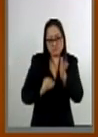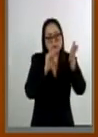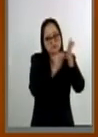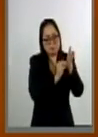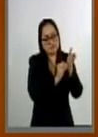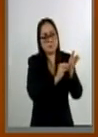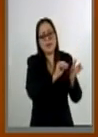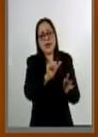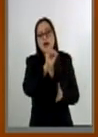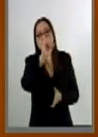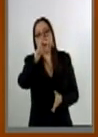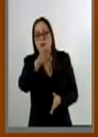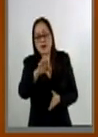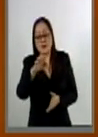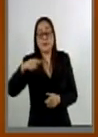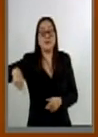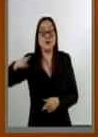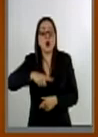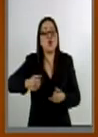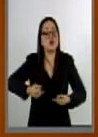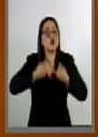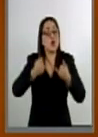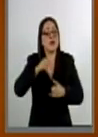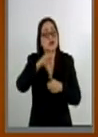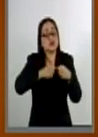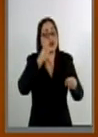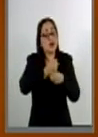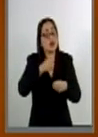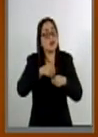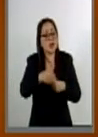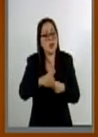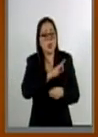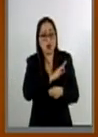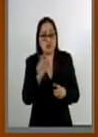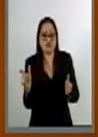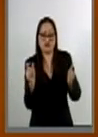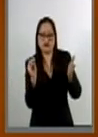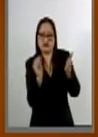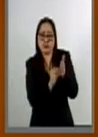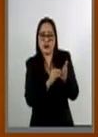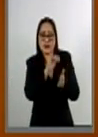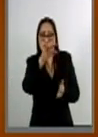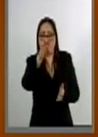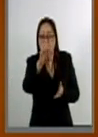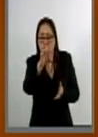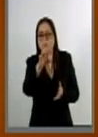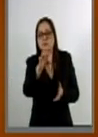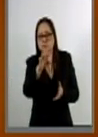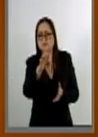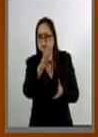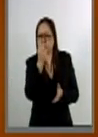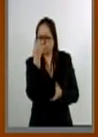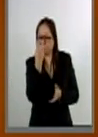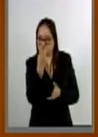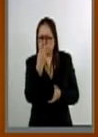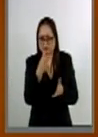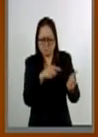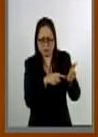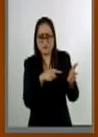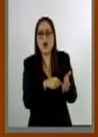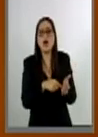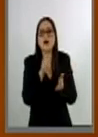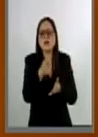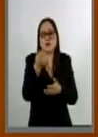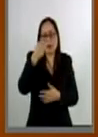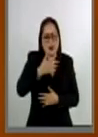los jóvenes de 18 años y que ésta sea agregada en la credencial de elector. Documento este que nos